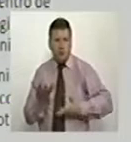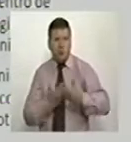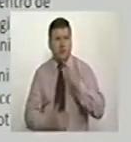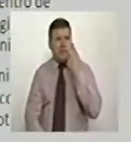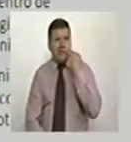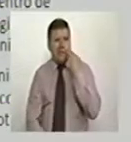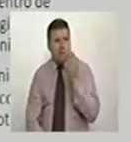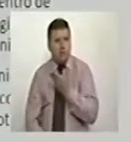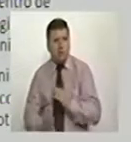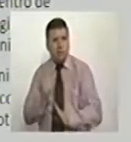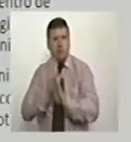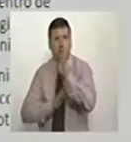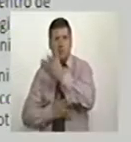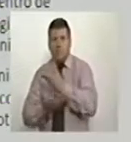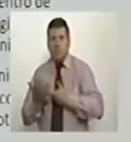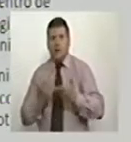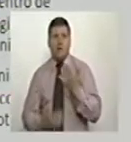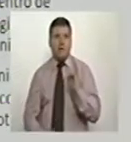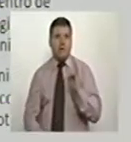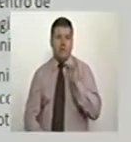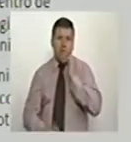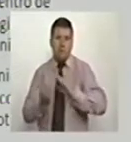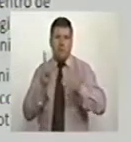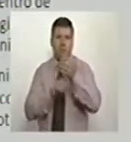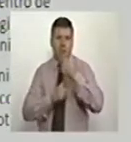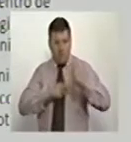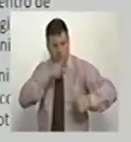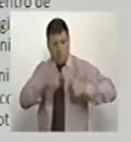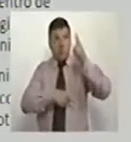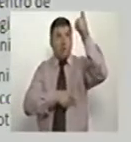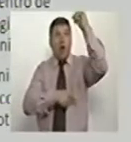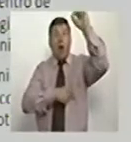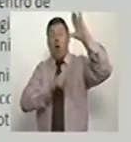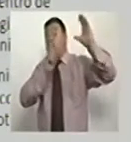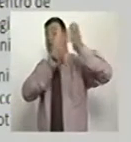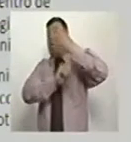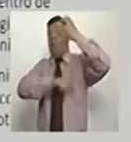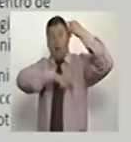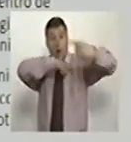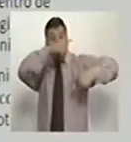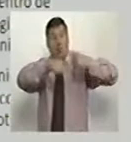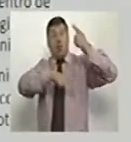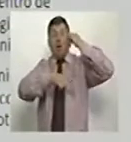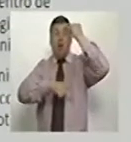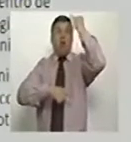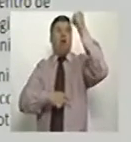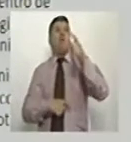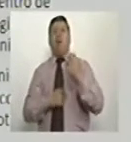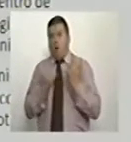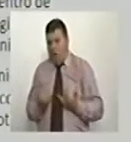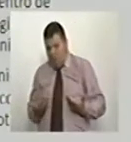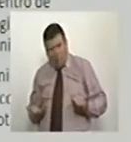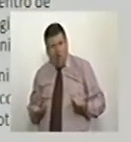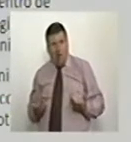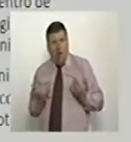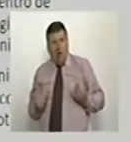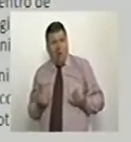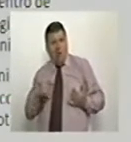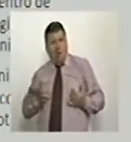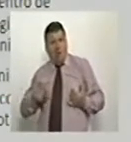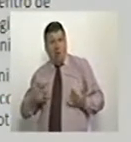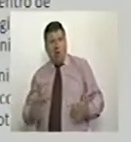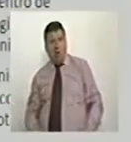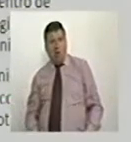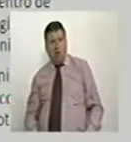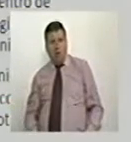experiencias exitosas. Ya descubrieron la rueda en otro país. Hombre, ¿qué necesidad tenemos nosotros de